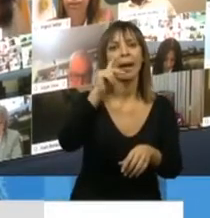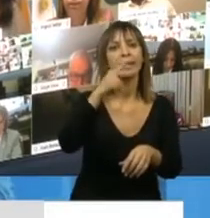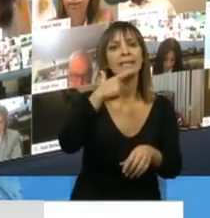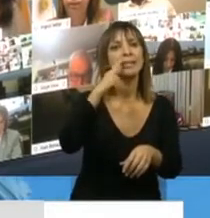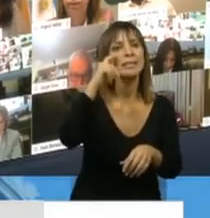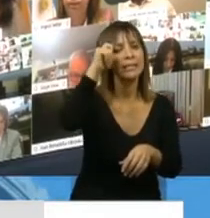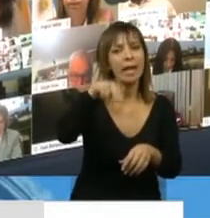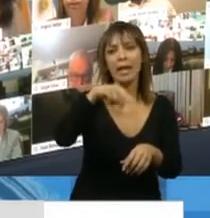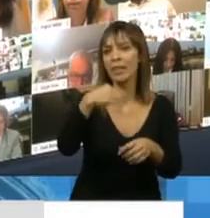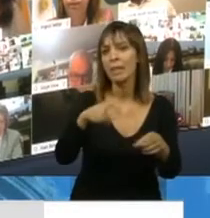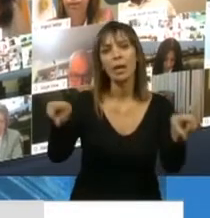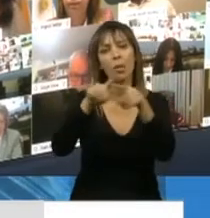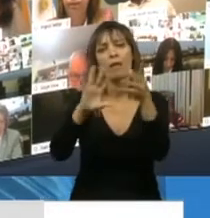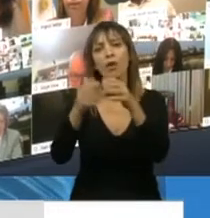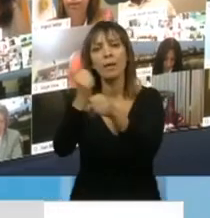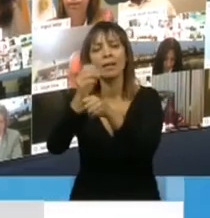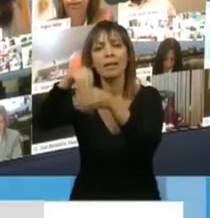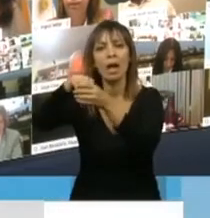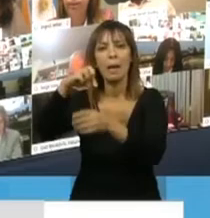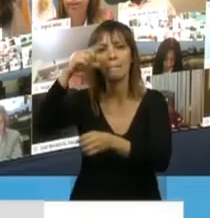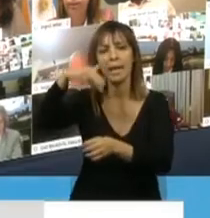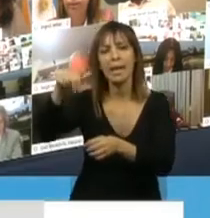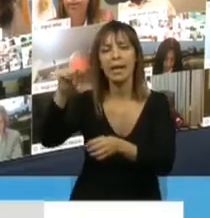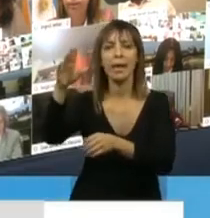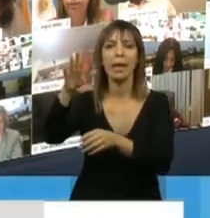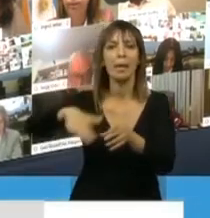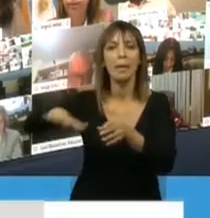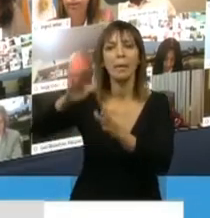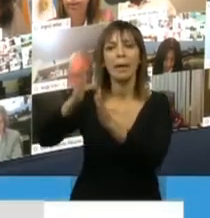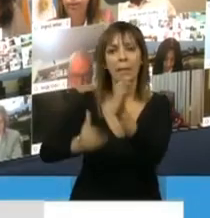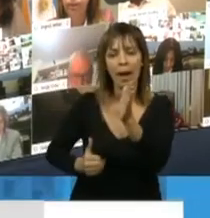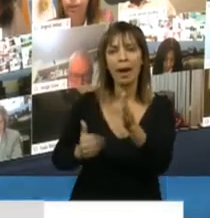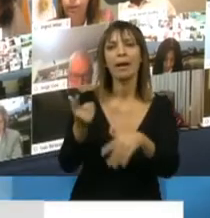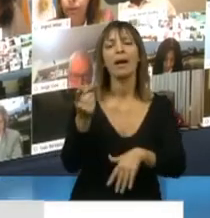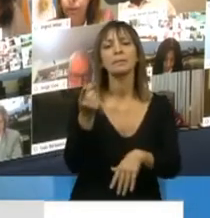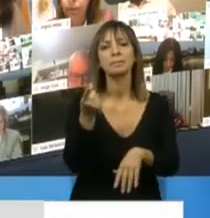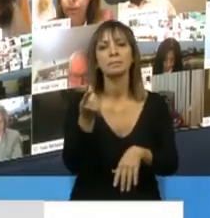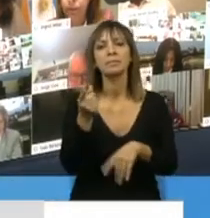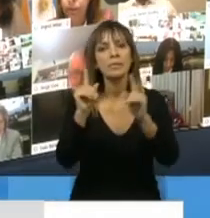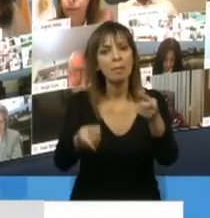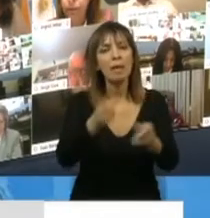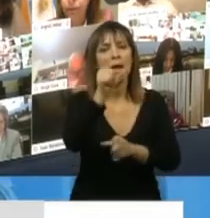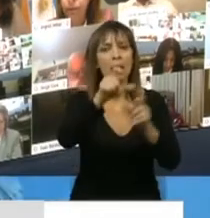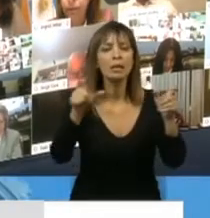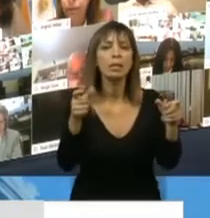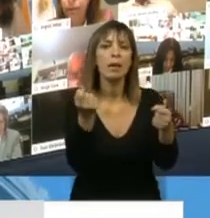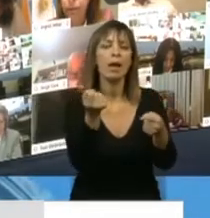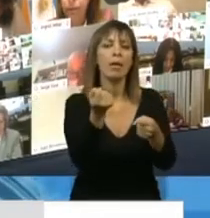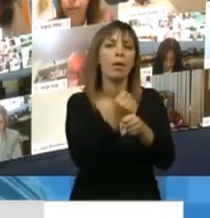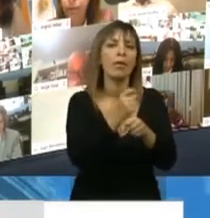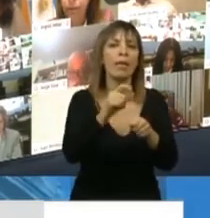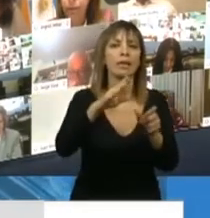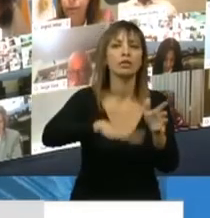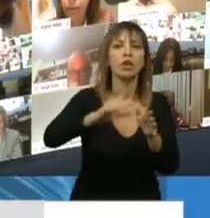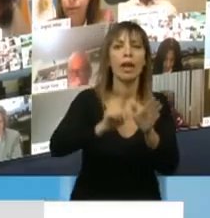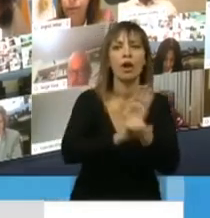el trabajador de la salud en el Pena de Bahía Blanca o el trabajador de la salud de un hospital de zona norte